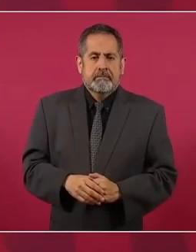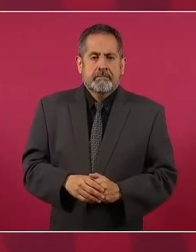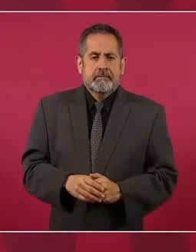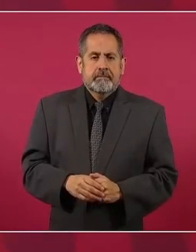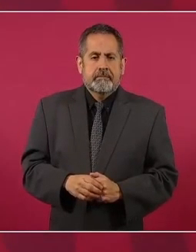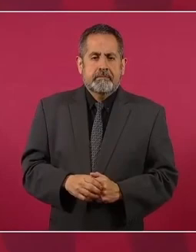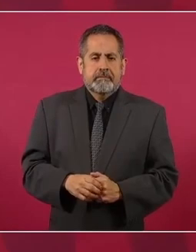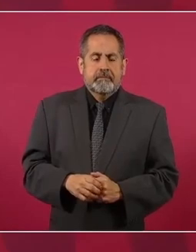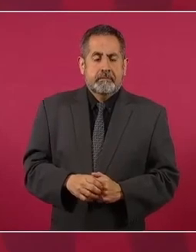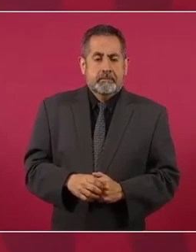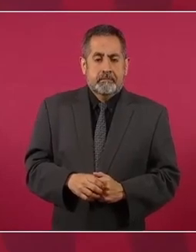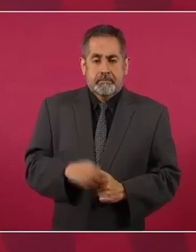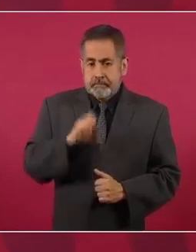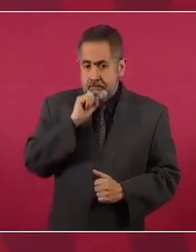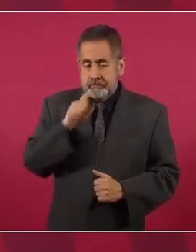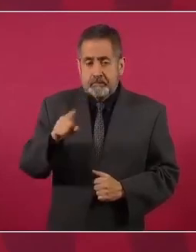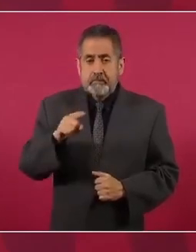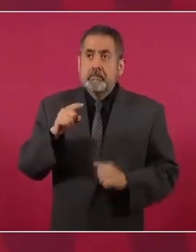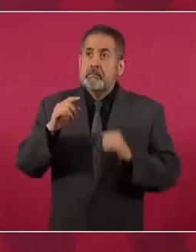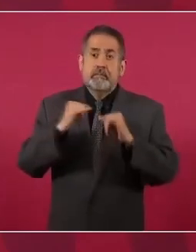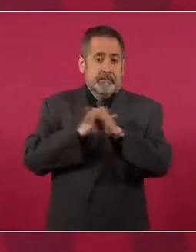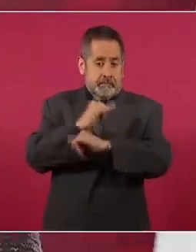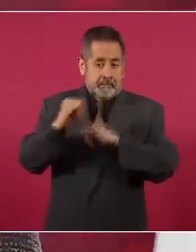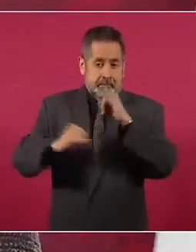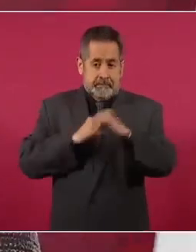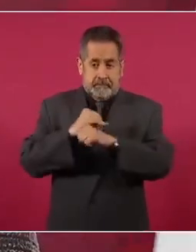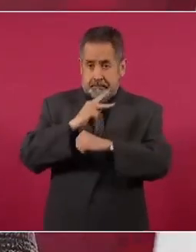Y en el concierto de las naciones,